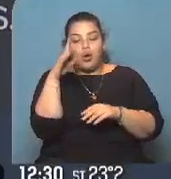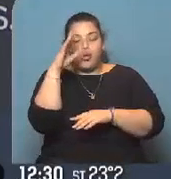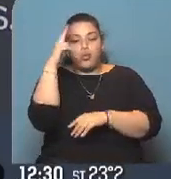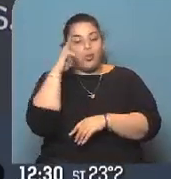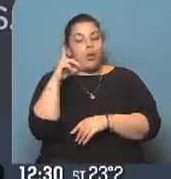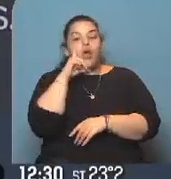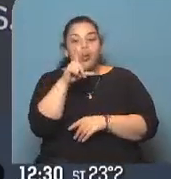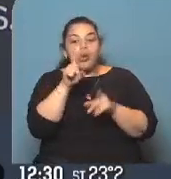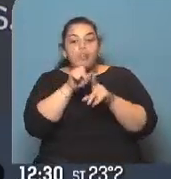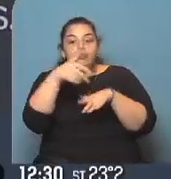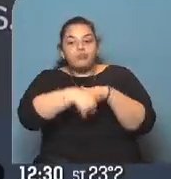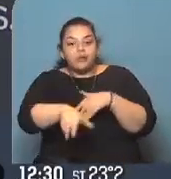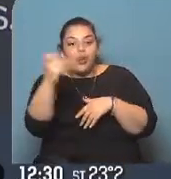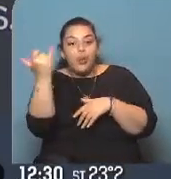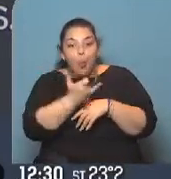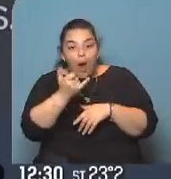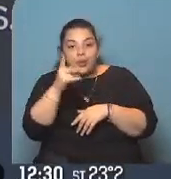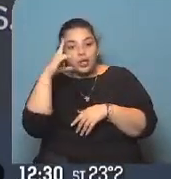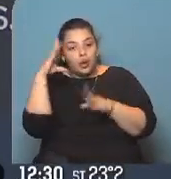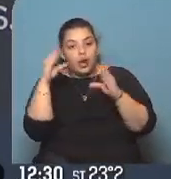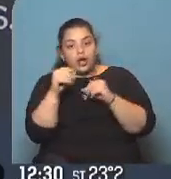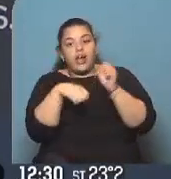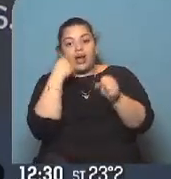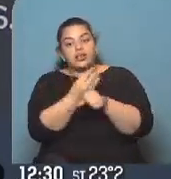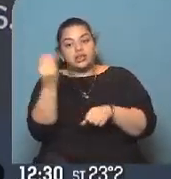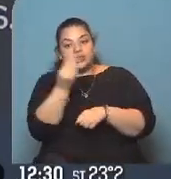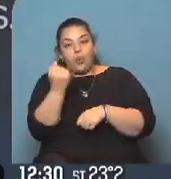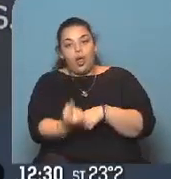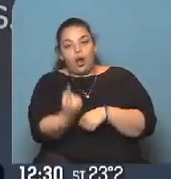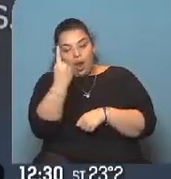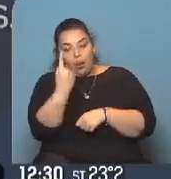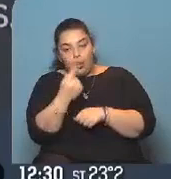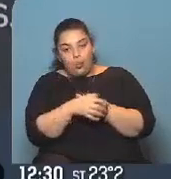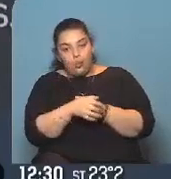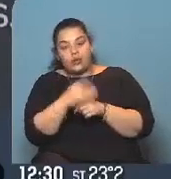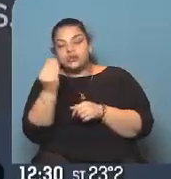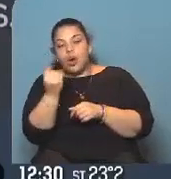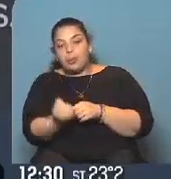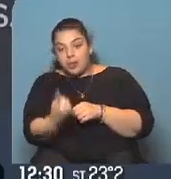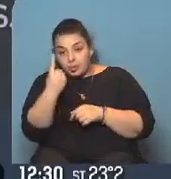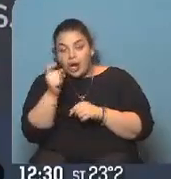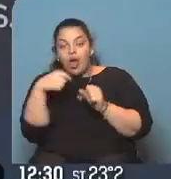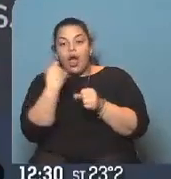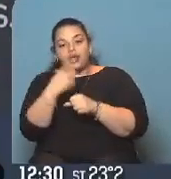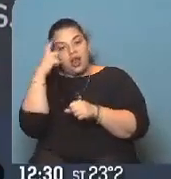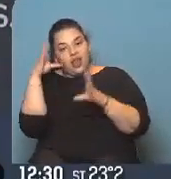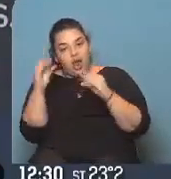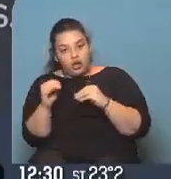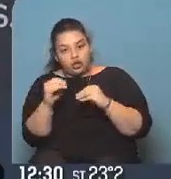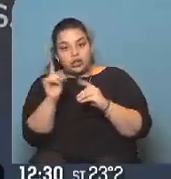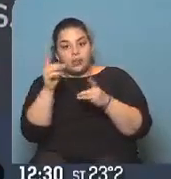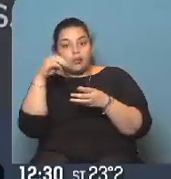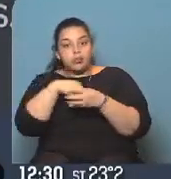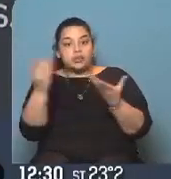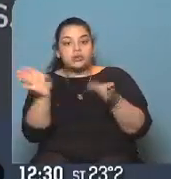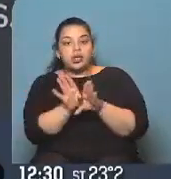el jueves 29 a las 9 de la noche hasta el sábado 1 de diciembre a las 10 de la noche. Incluye el